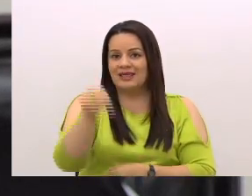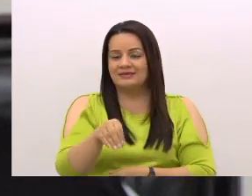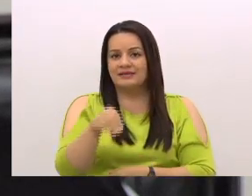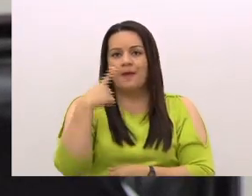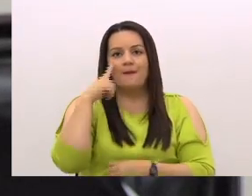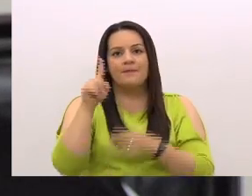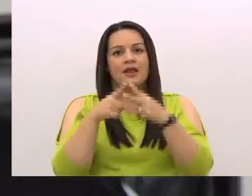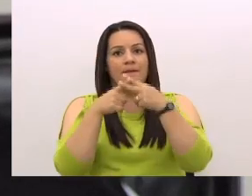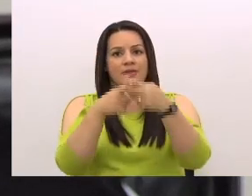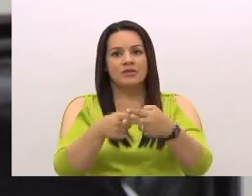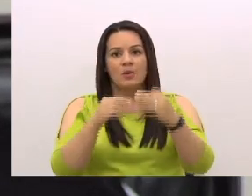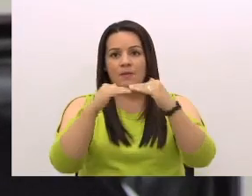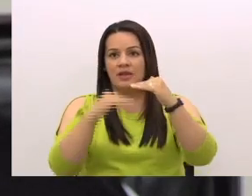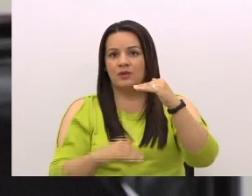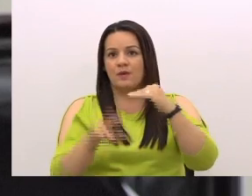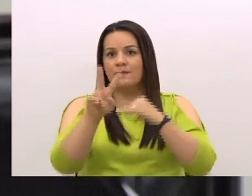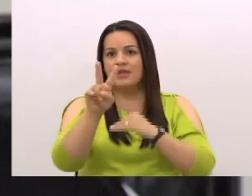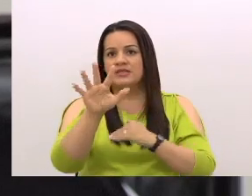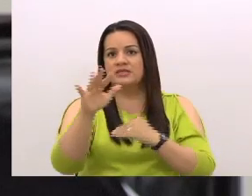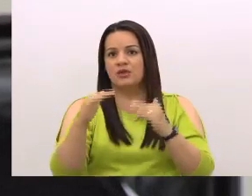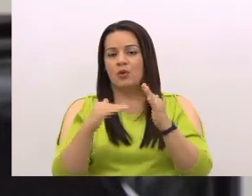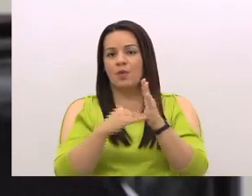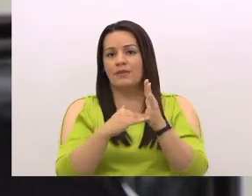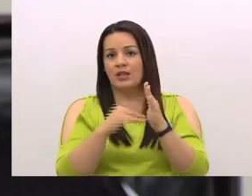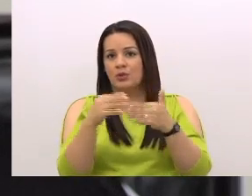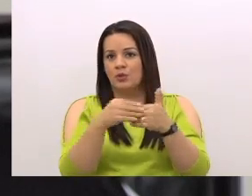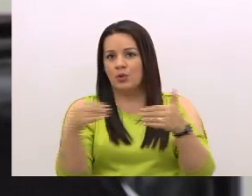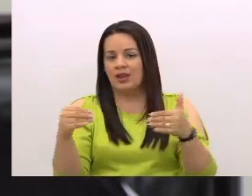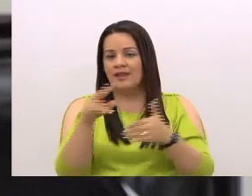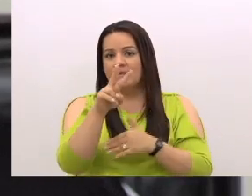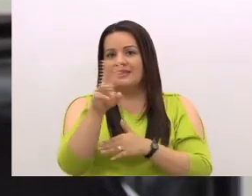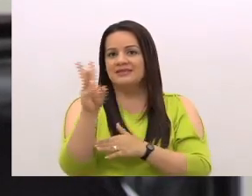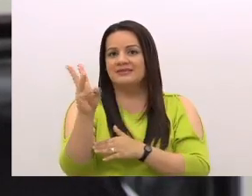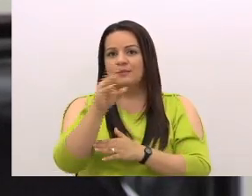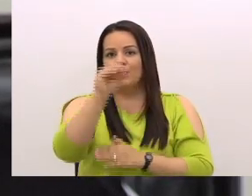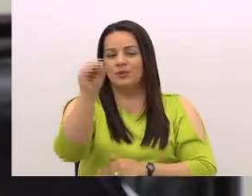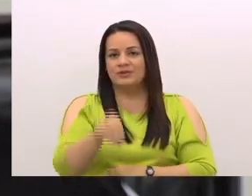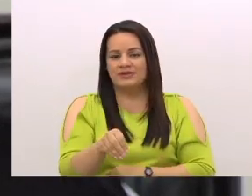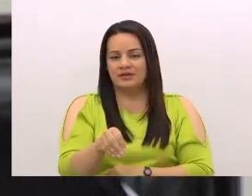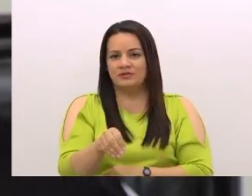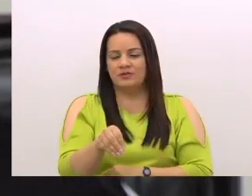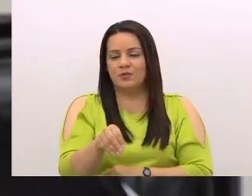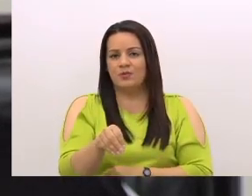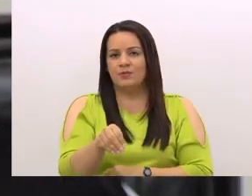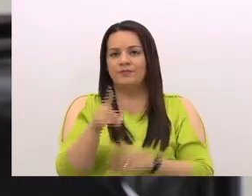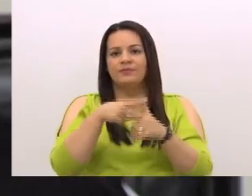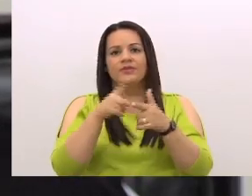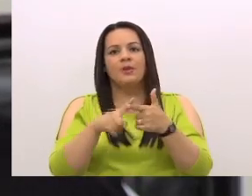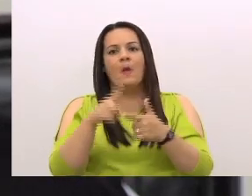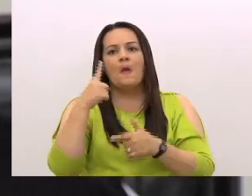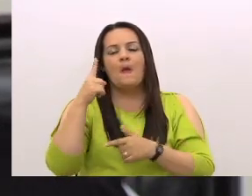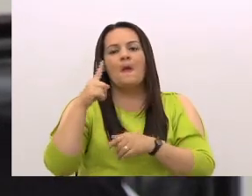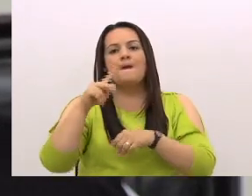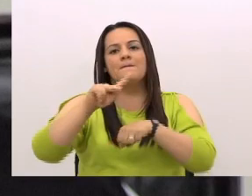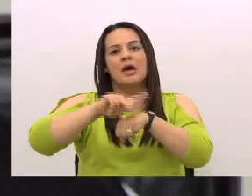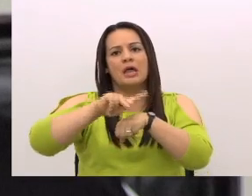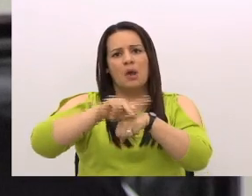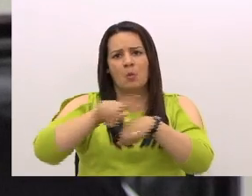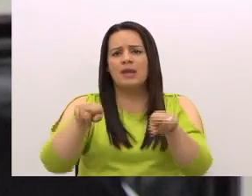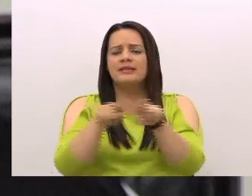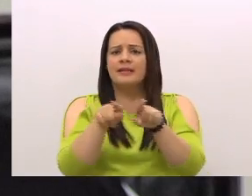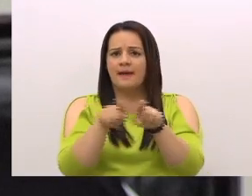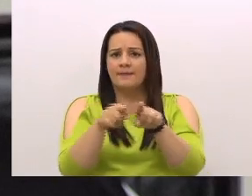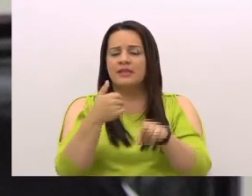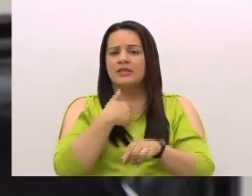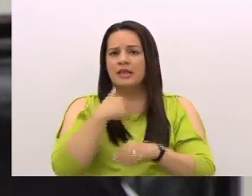préstamos menores de 25 mil dólares del 16% y entonces Paraguay también tiene tasas bajas,